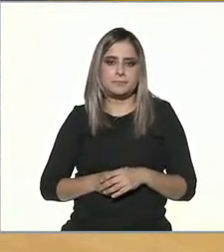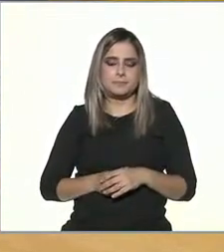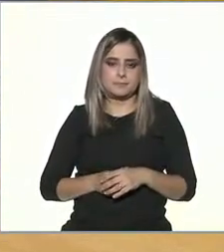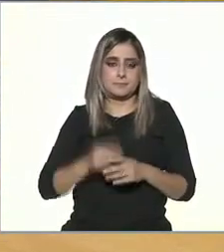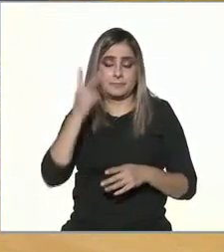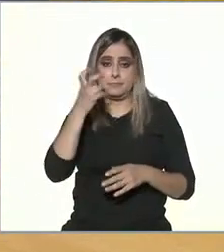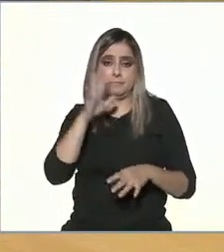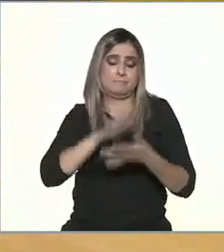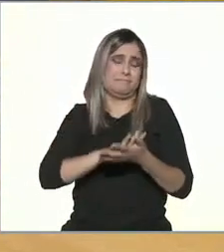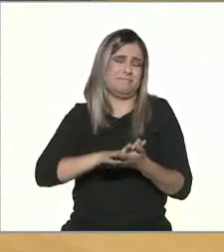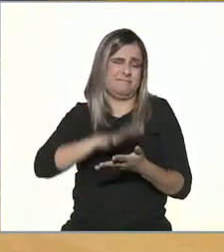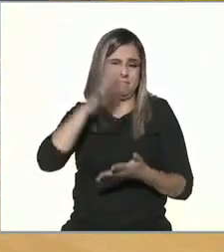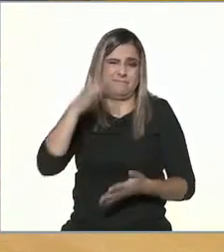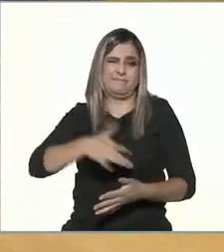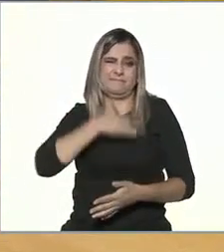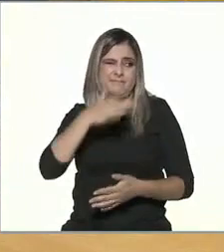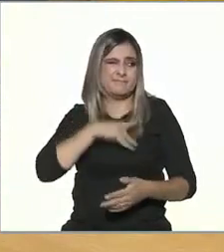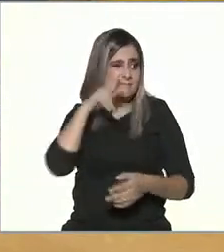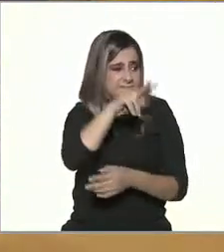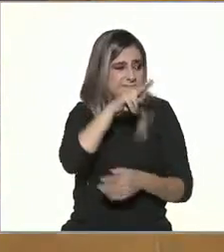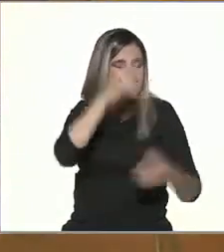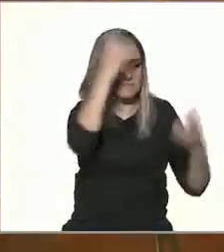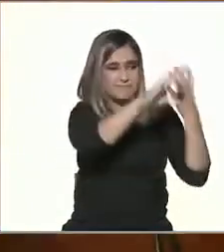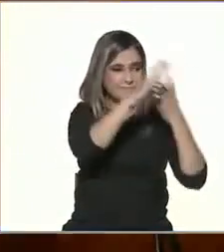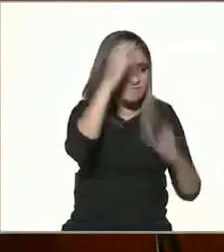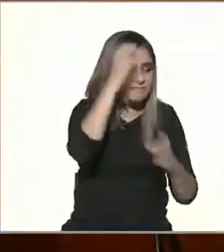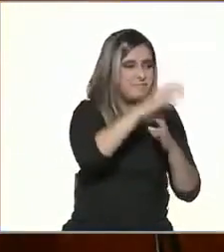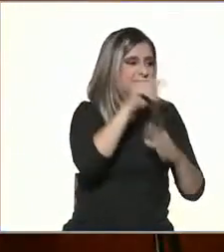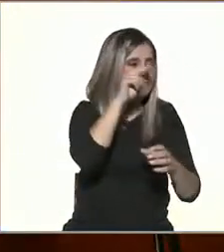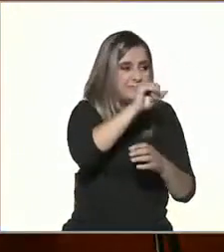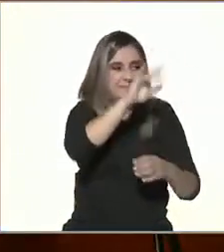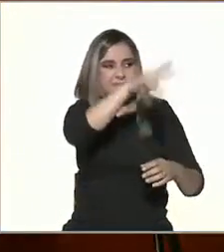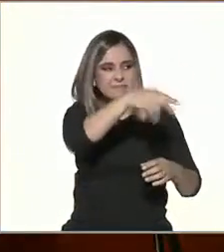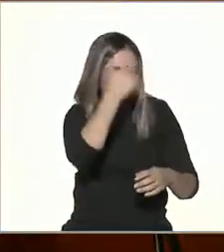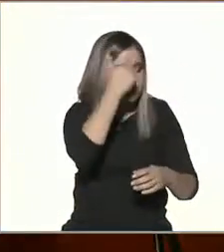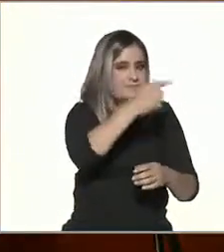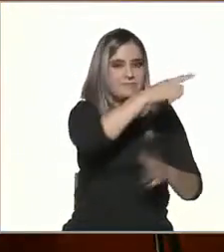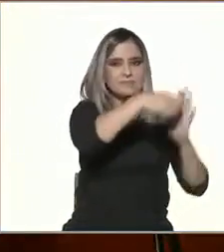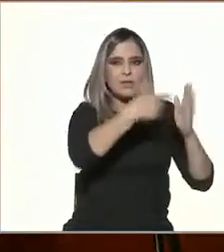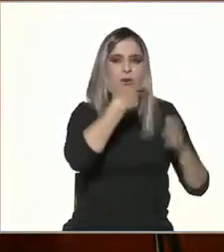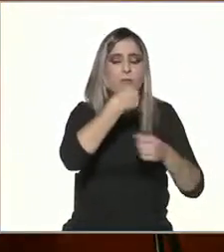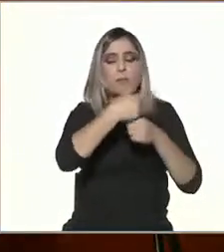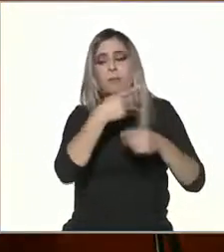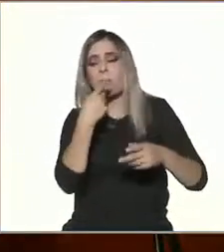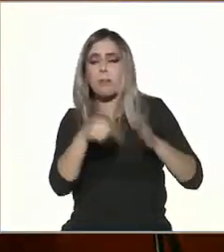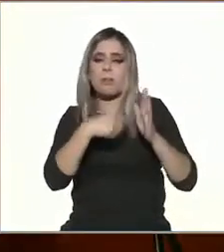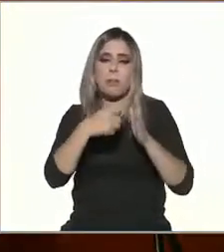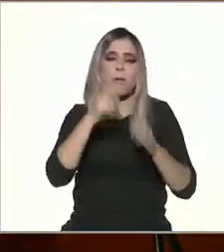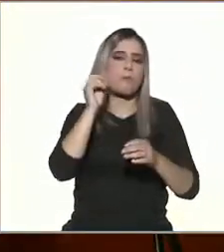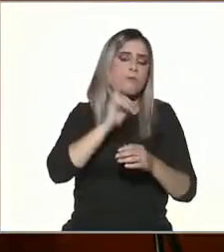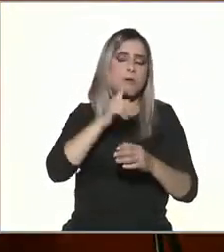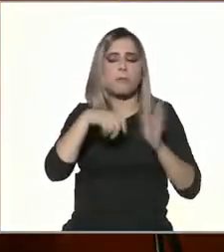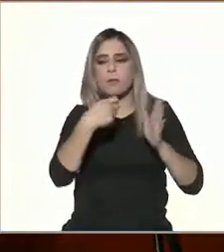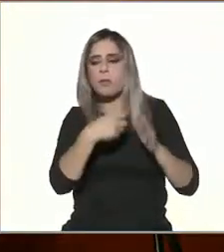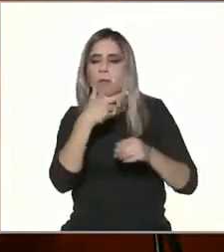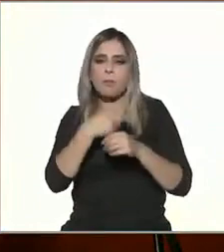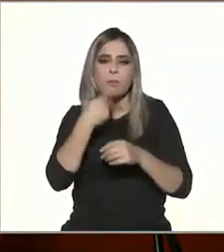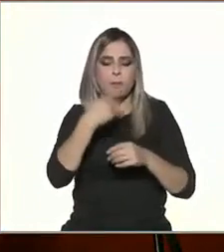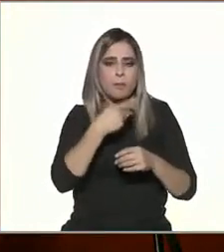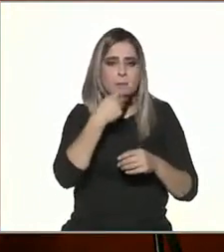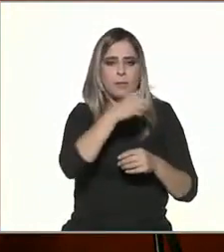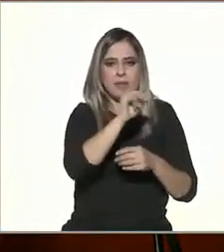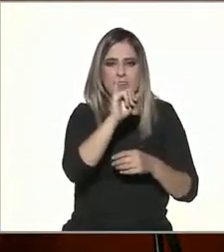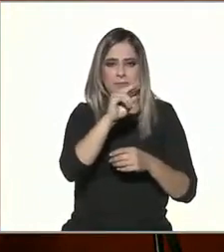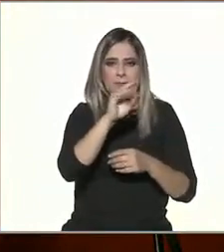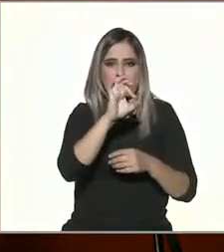muy vistoso y muy emotivo, digamos, los mensajes. Ahí radica también la problemática porque muchas de estas personas pues no tienen la, digamos,